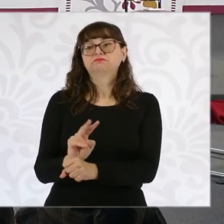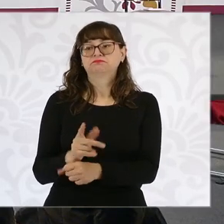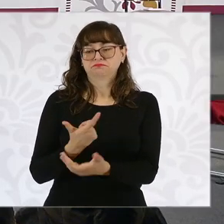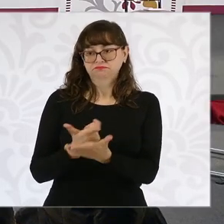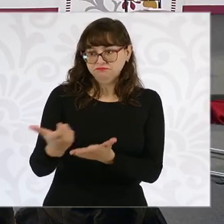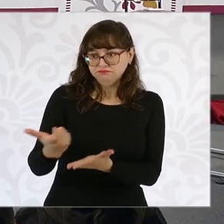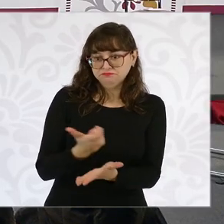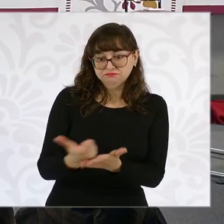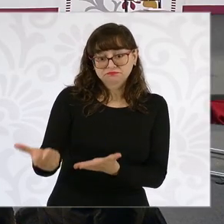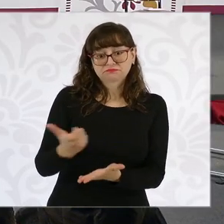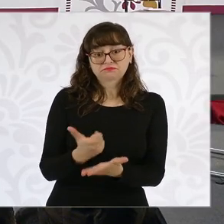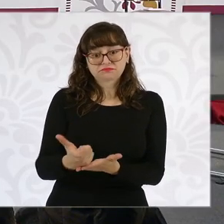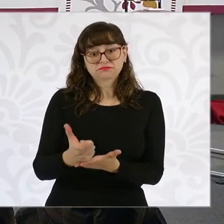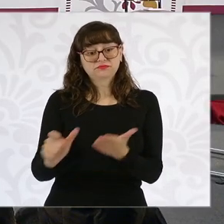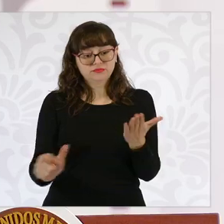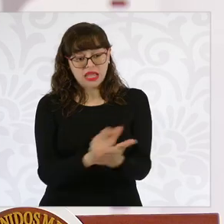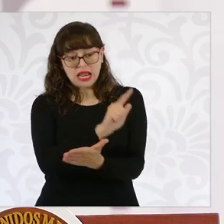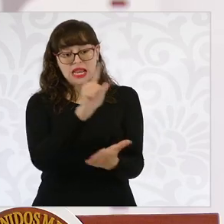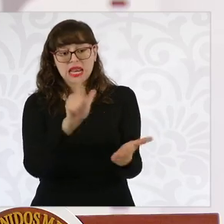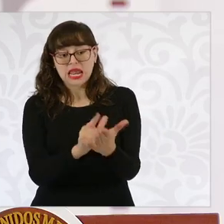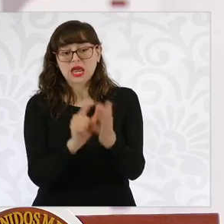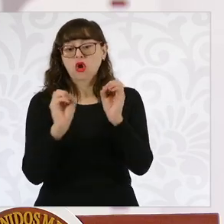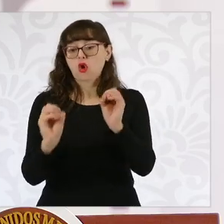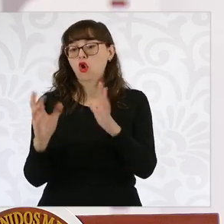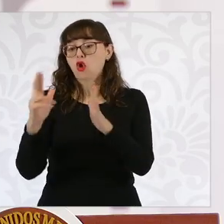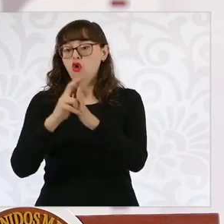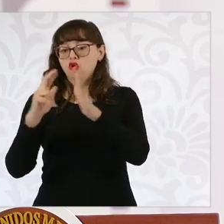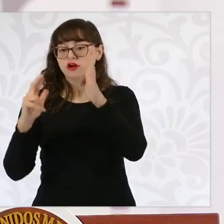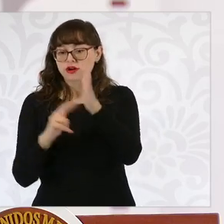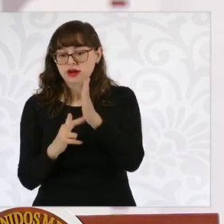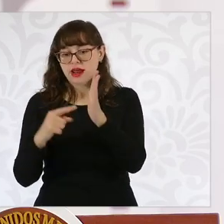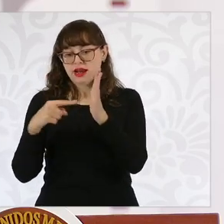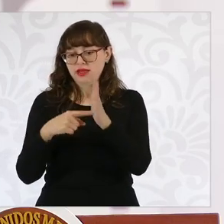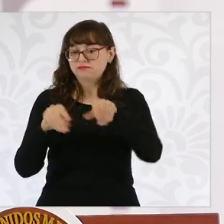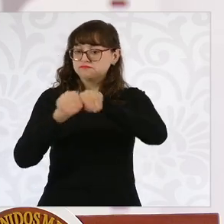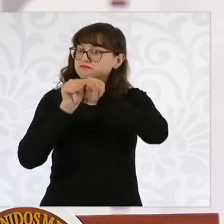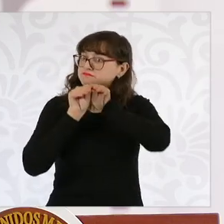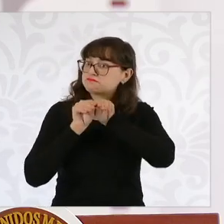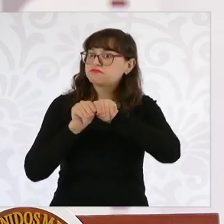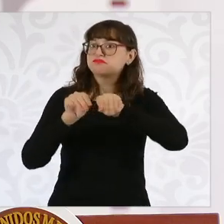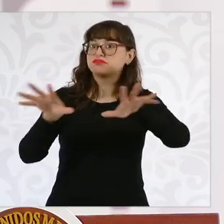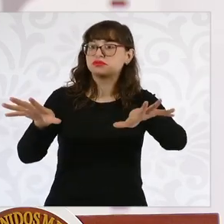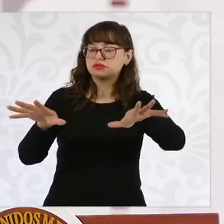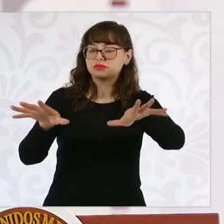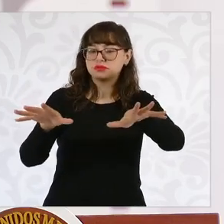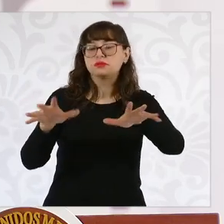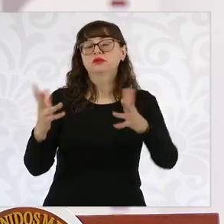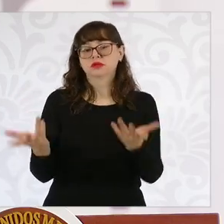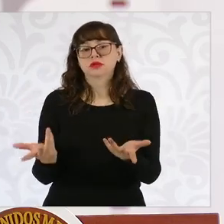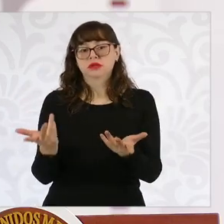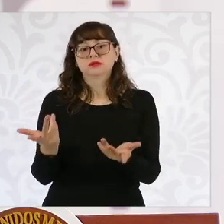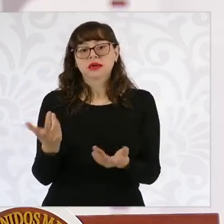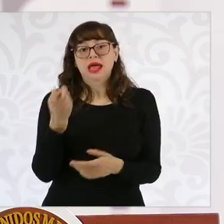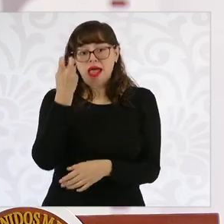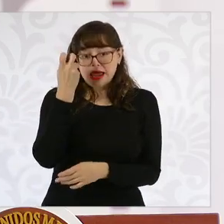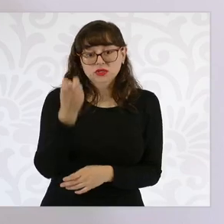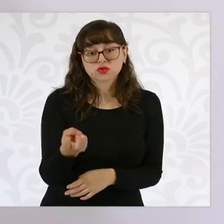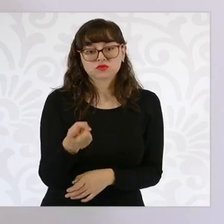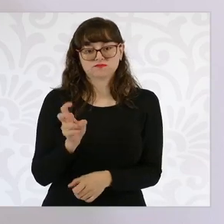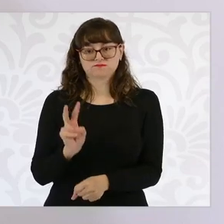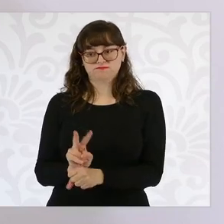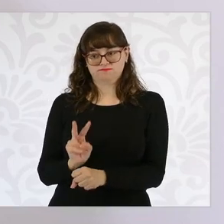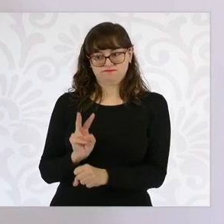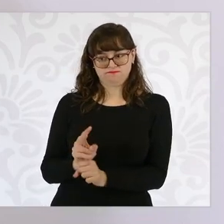o en el caso de las reglas de operación que adquieren una vez publicadas el nivel de ley. De tal manera que esta